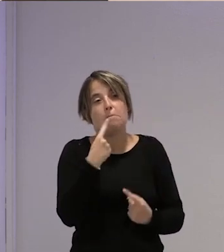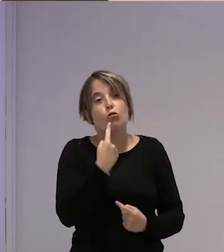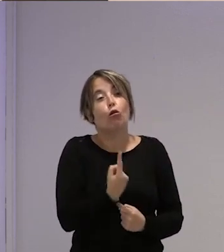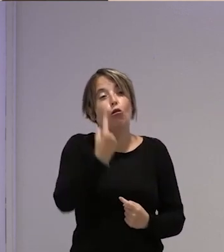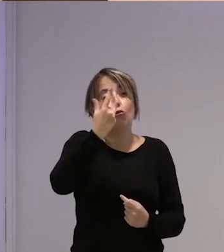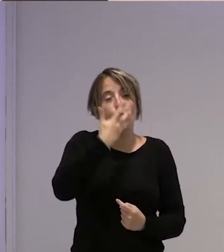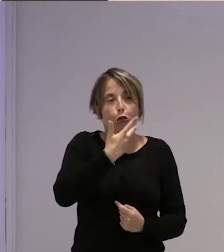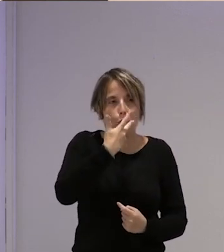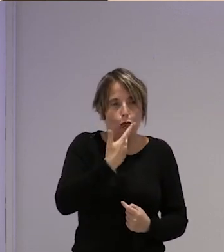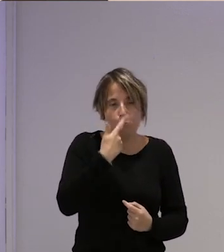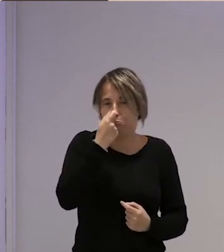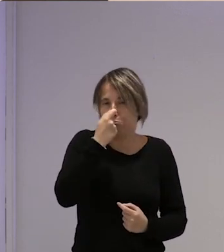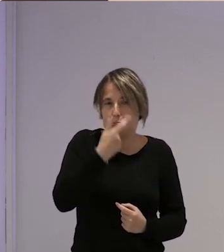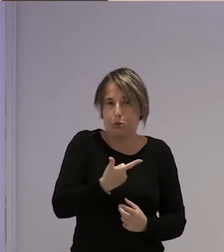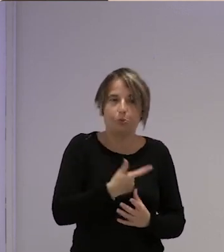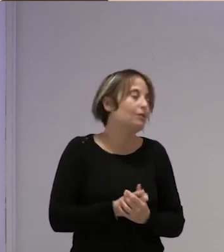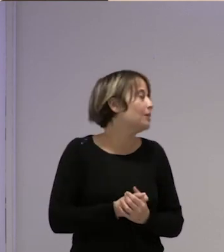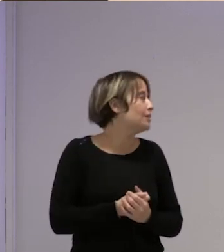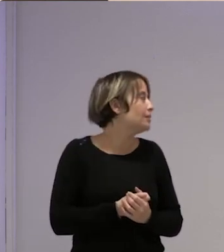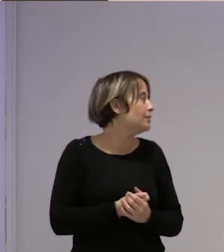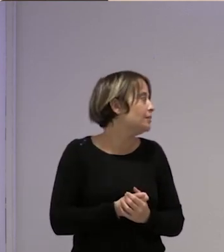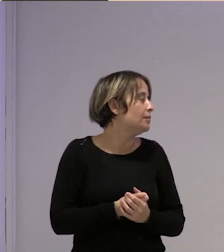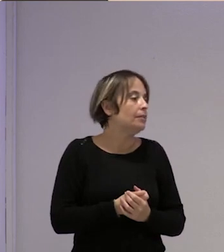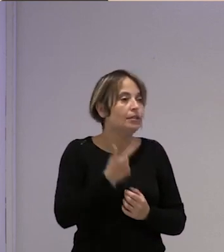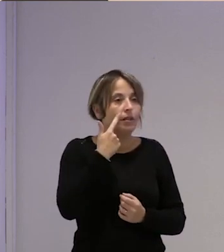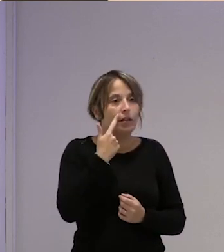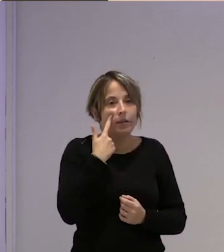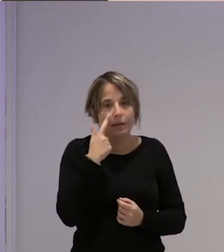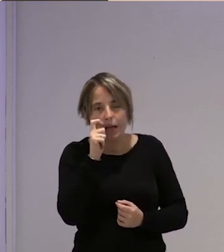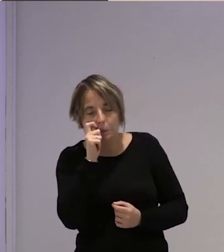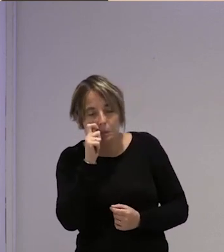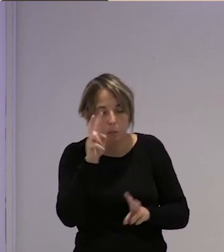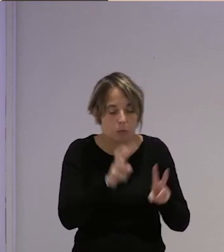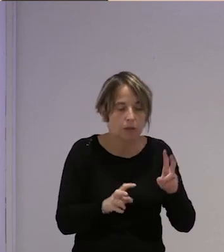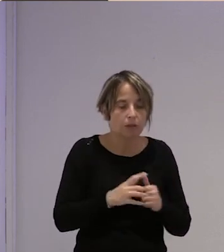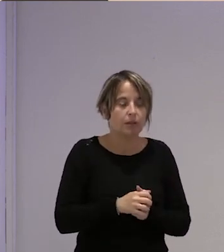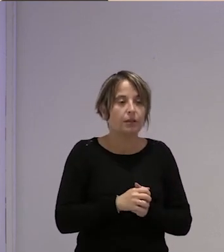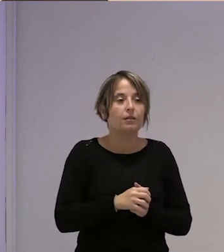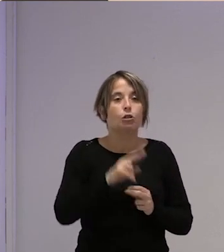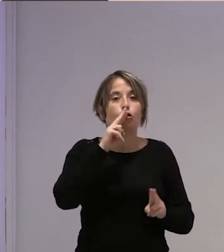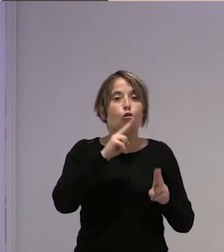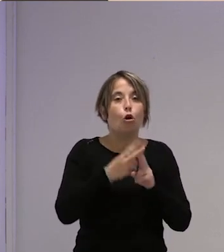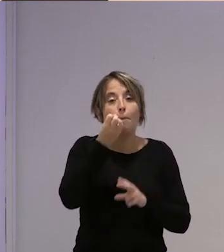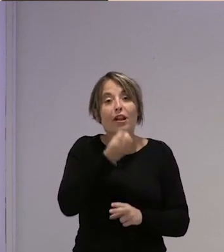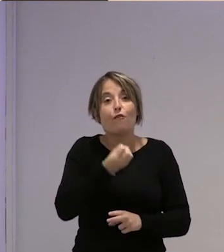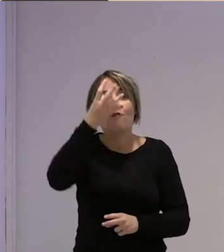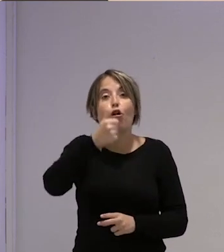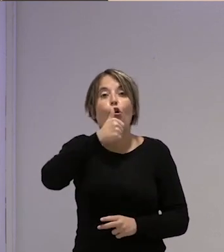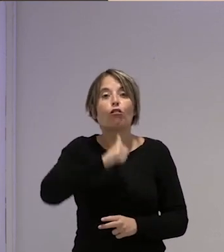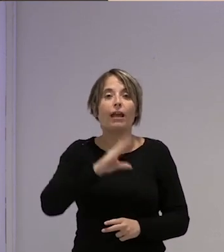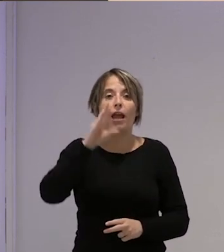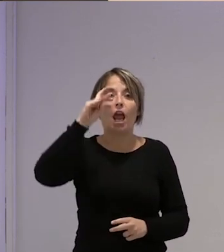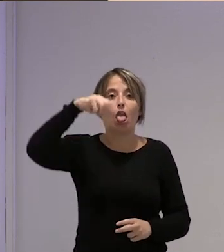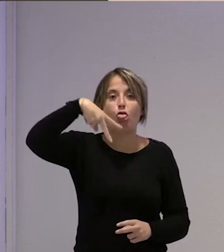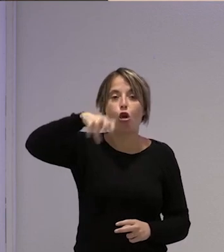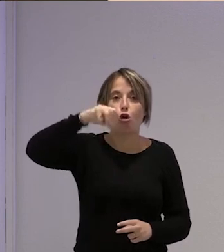muy poca habrá que buscarla con lupa flor de doñana por ejemplo es una empresa que además